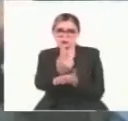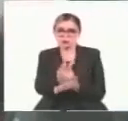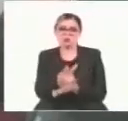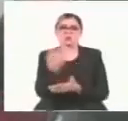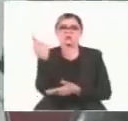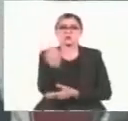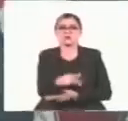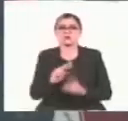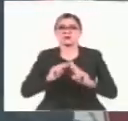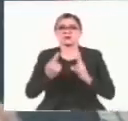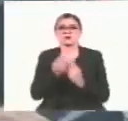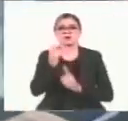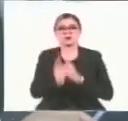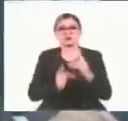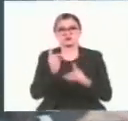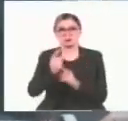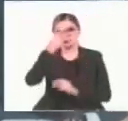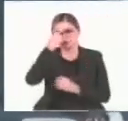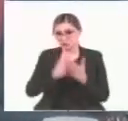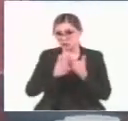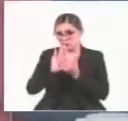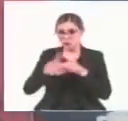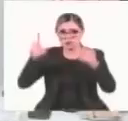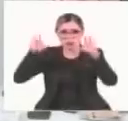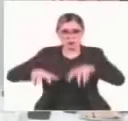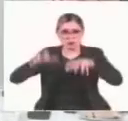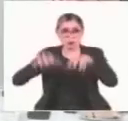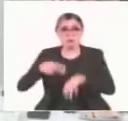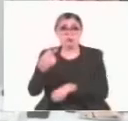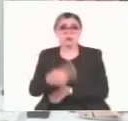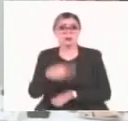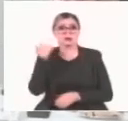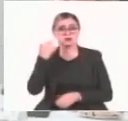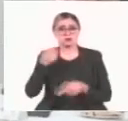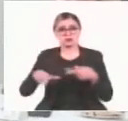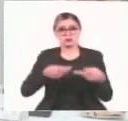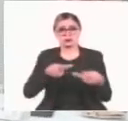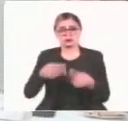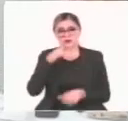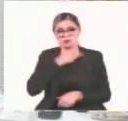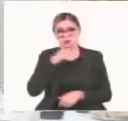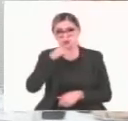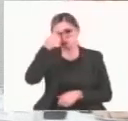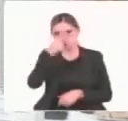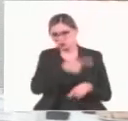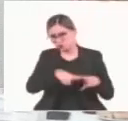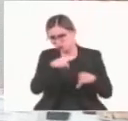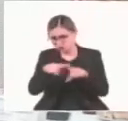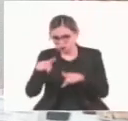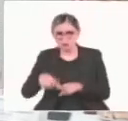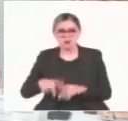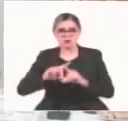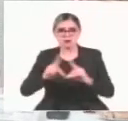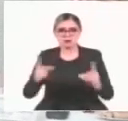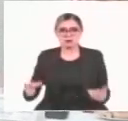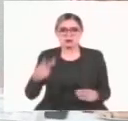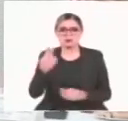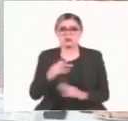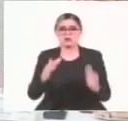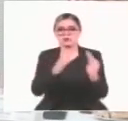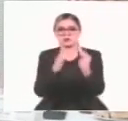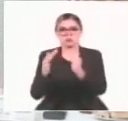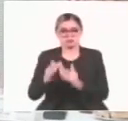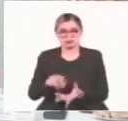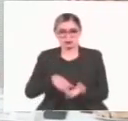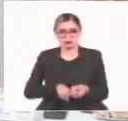acciones preventivas para el temporal de lluvias. Dijo que en Guadalajara se realizarán a corto plazo diferentes desarrollos habitacionales en tres polígonos